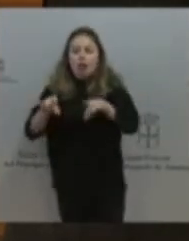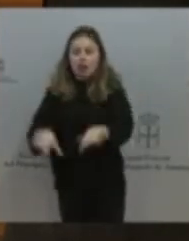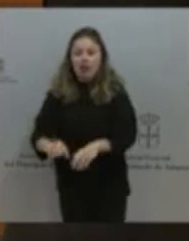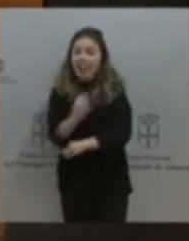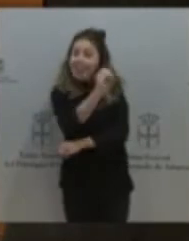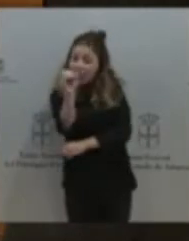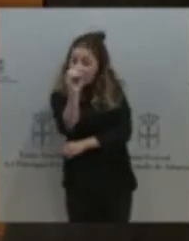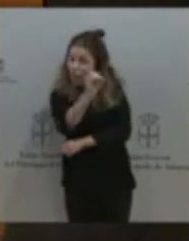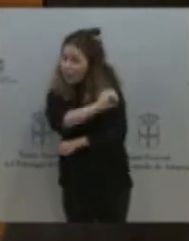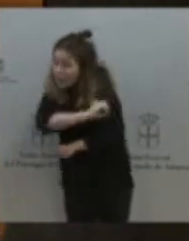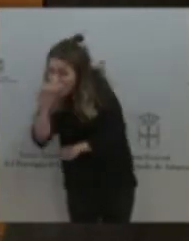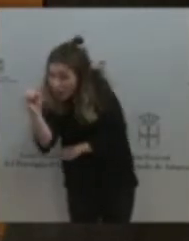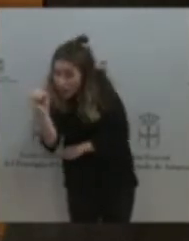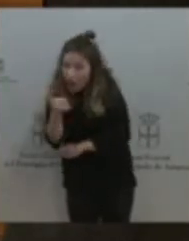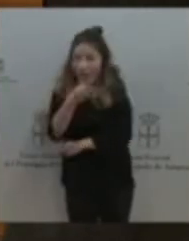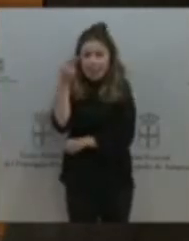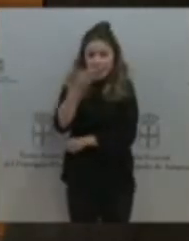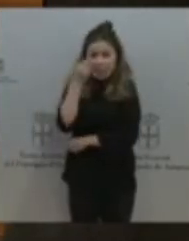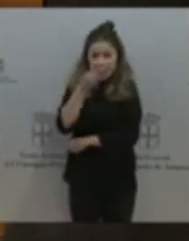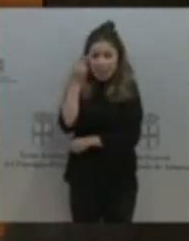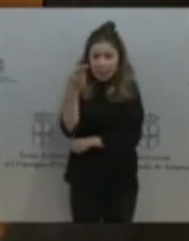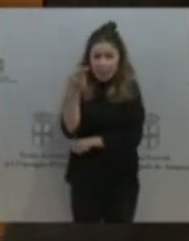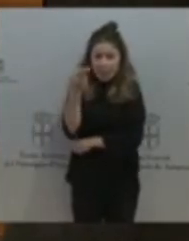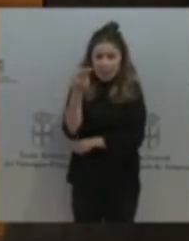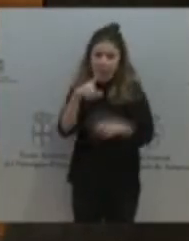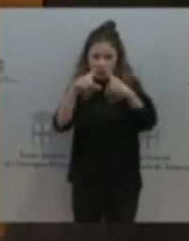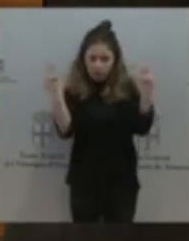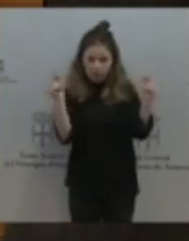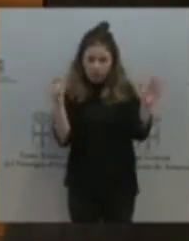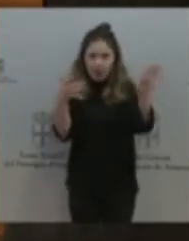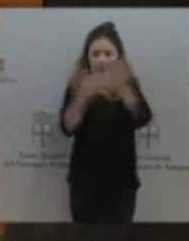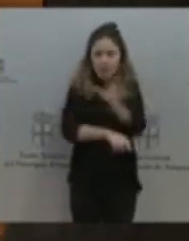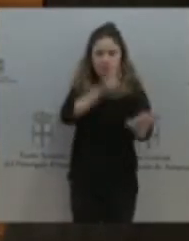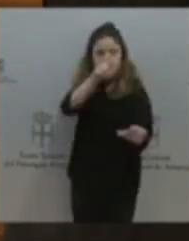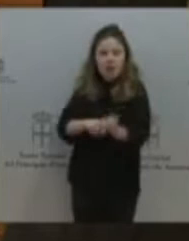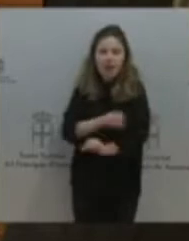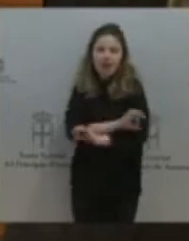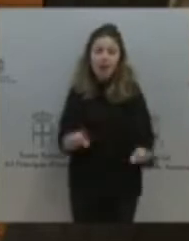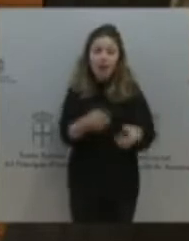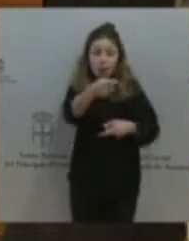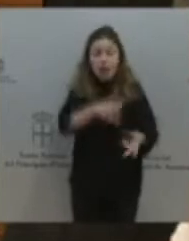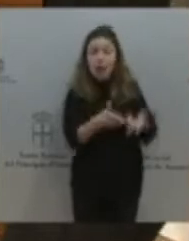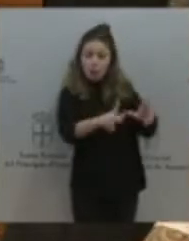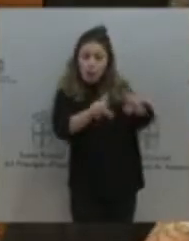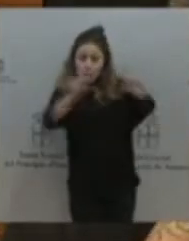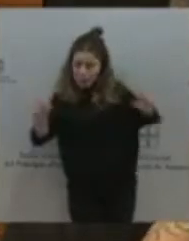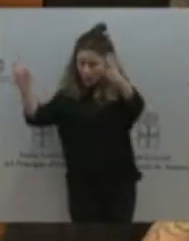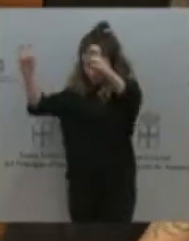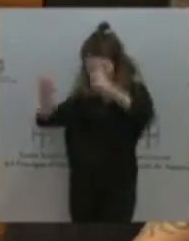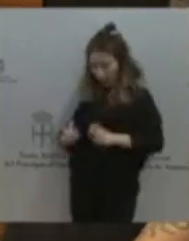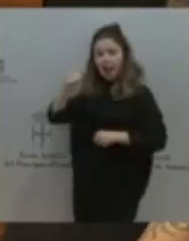Asturias. No tiene absolutamente ninguna participación. ¿Ustedes van a permitir que venga una empresa de fuera a extraer un recurso natural asturiano?